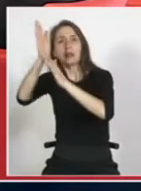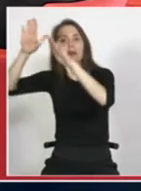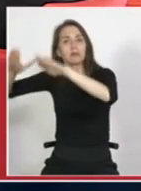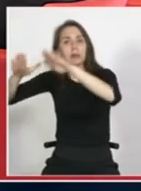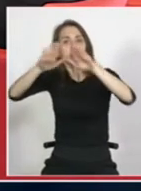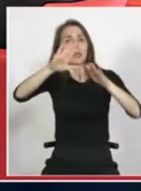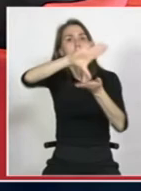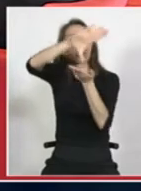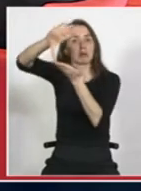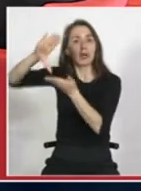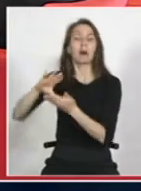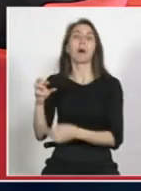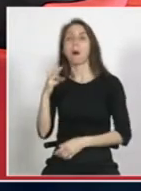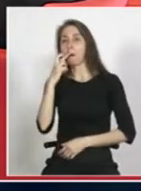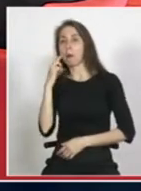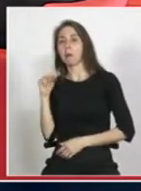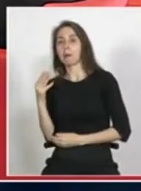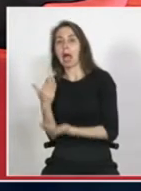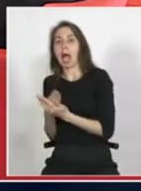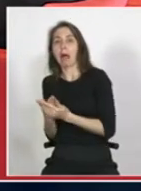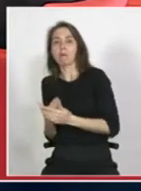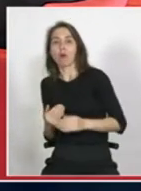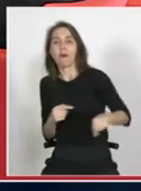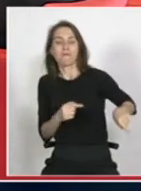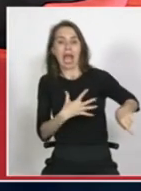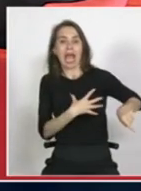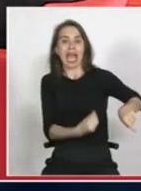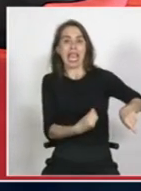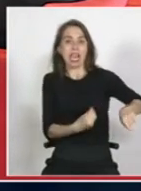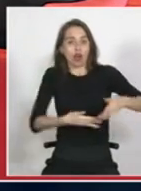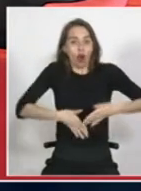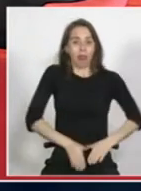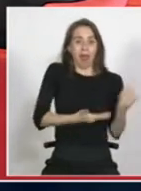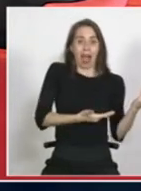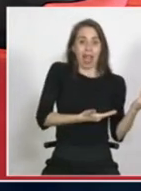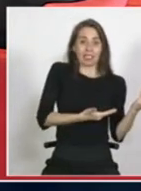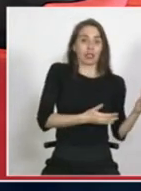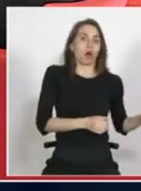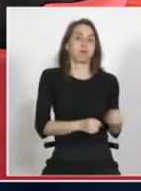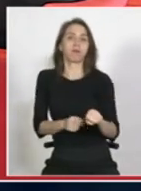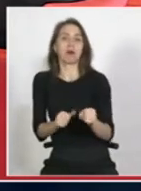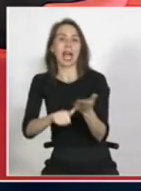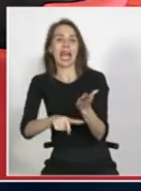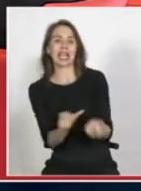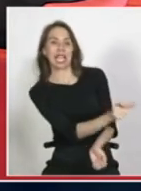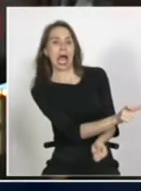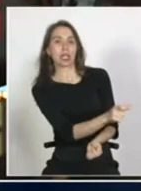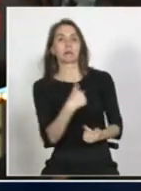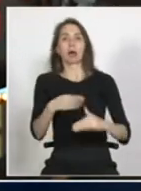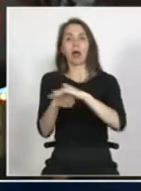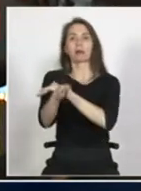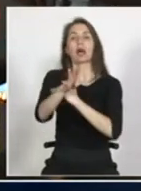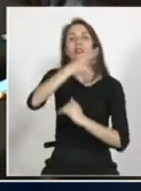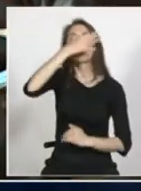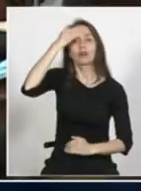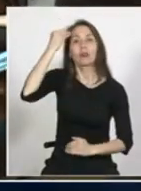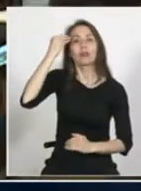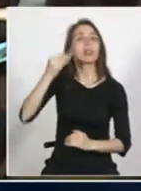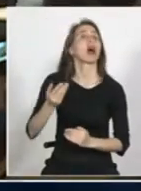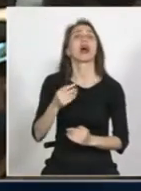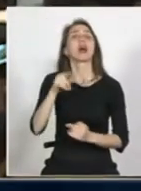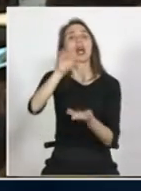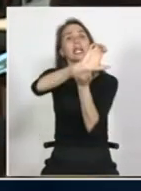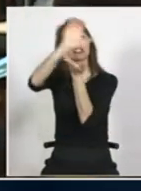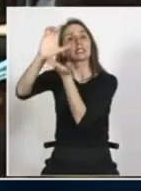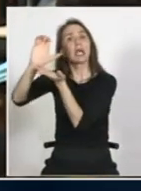podrían utilizar a los hijos como forma para entrar a mí me parece que olvida el hecho de que migrar es un derecho humano